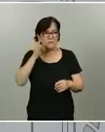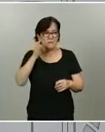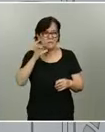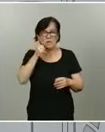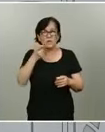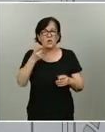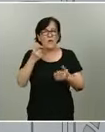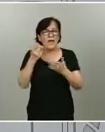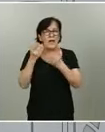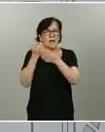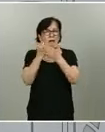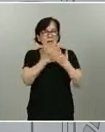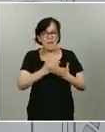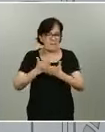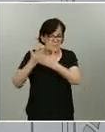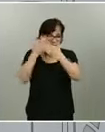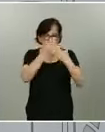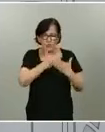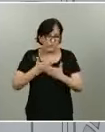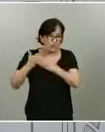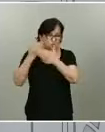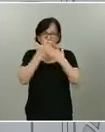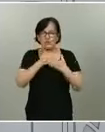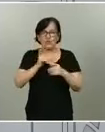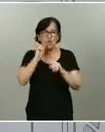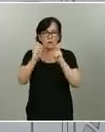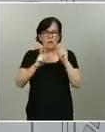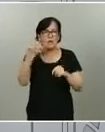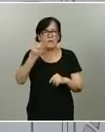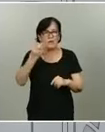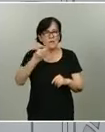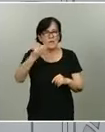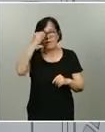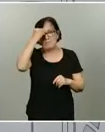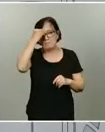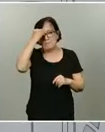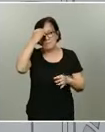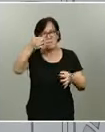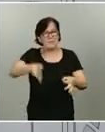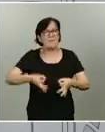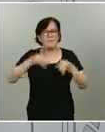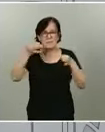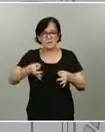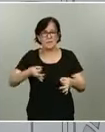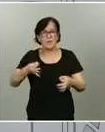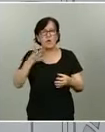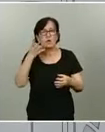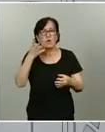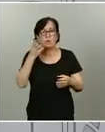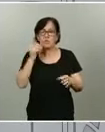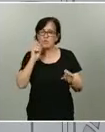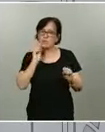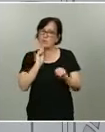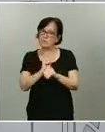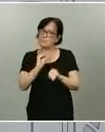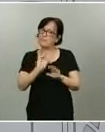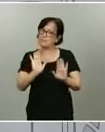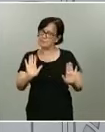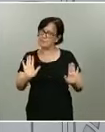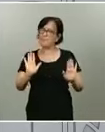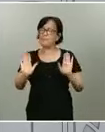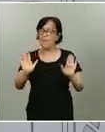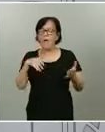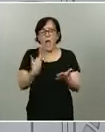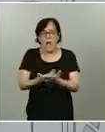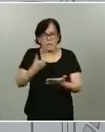epidemiológicos se tienen que considerar siempre con mucho escepticismo hasta que demuestren que han